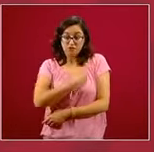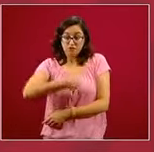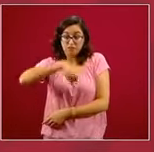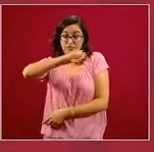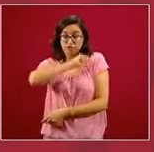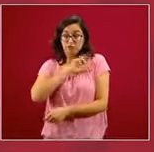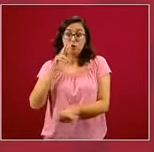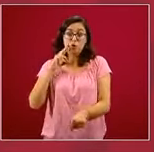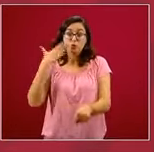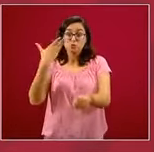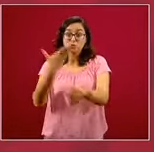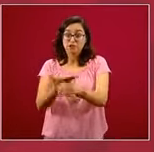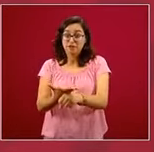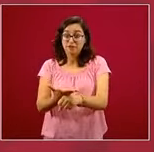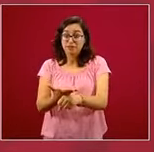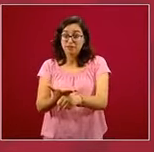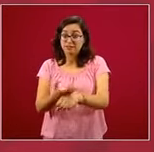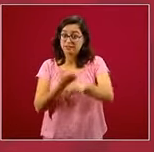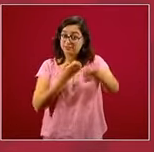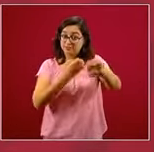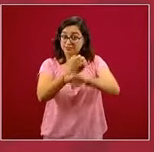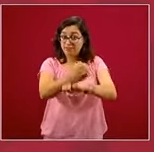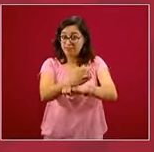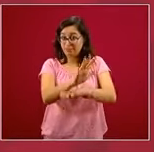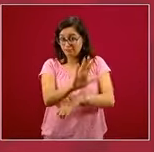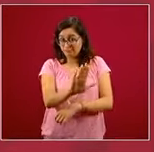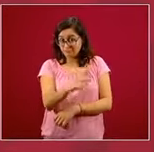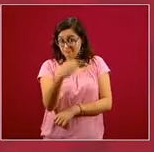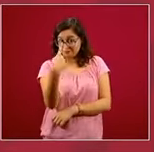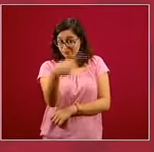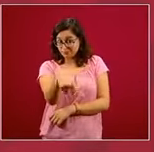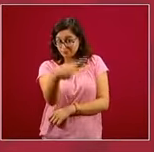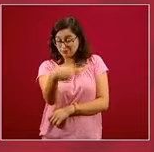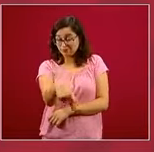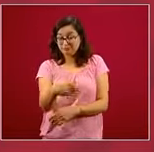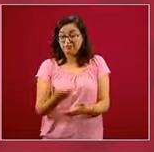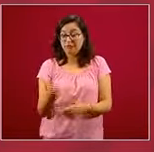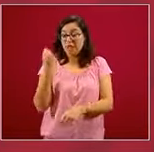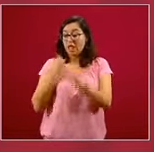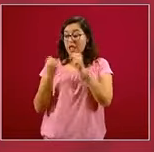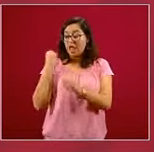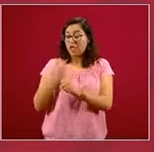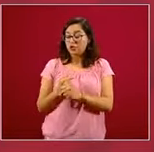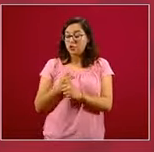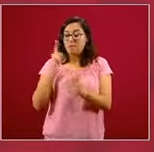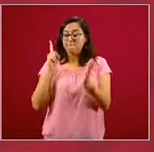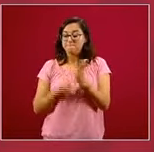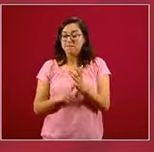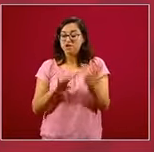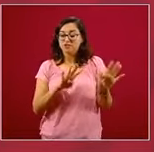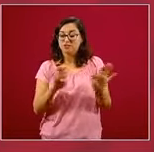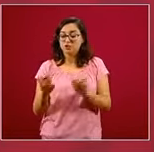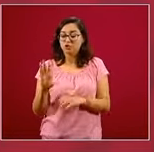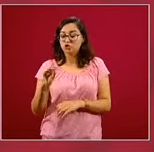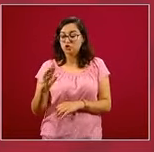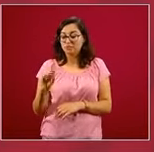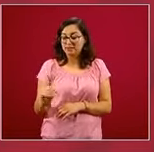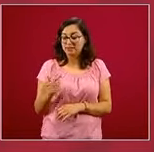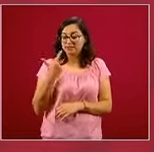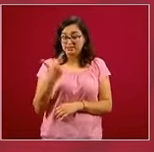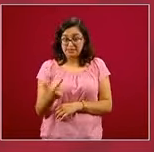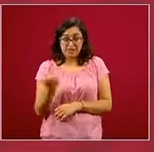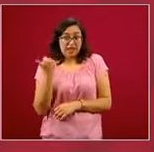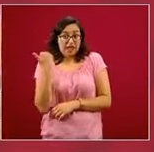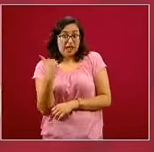federativa, no son la Secretaría de Salud, eso se acabó en agosto de 1997 cuando se estableció